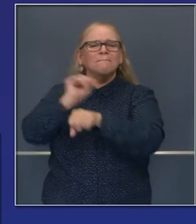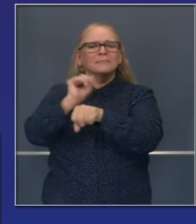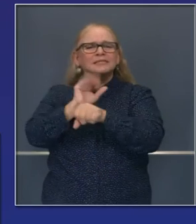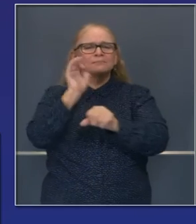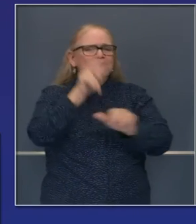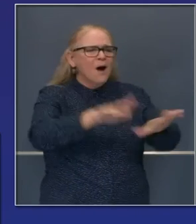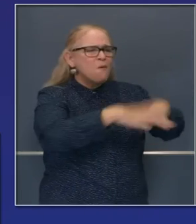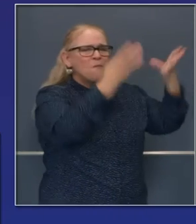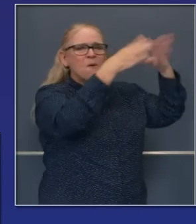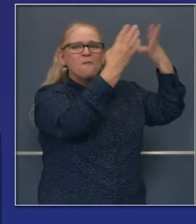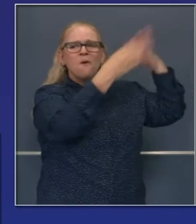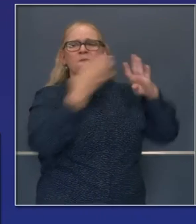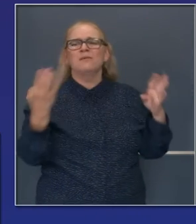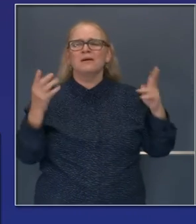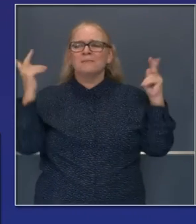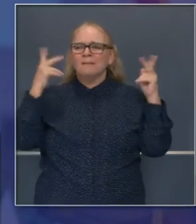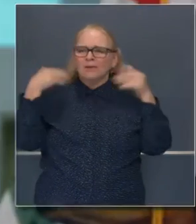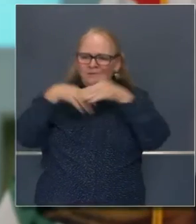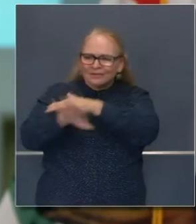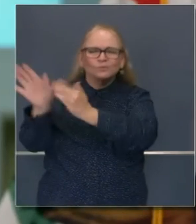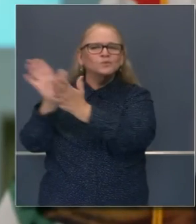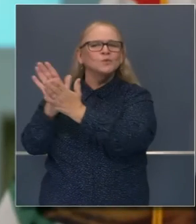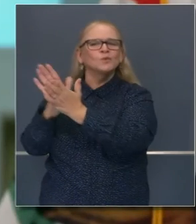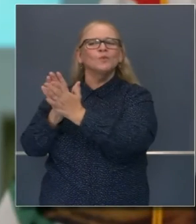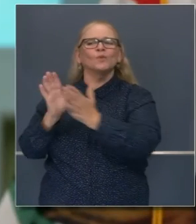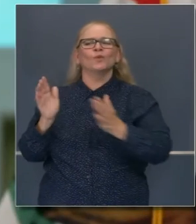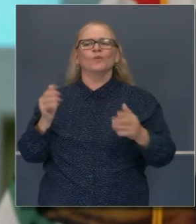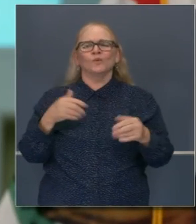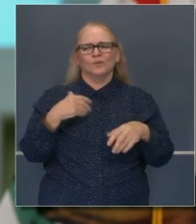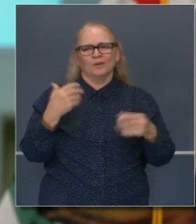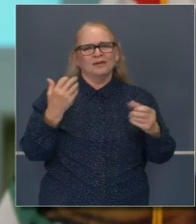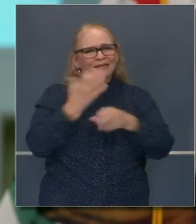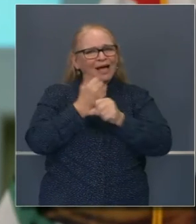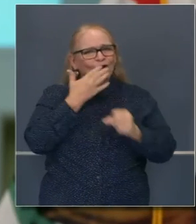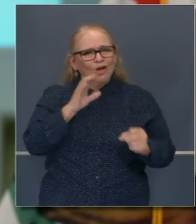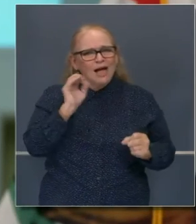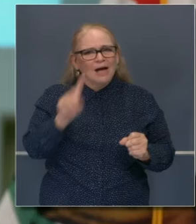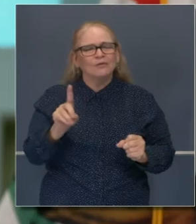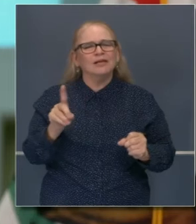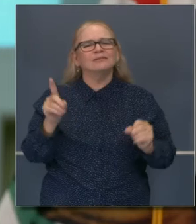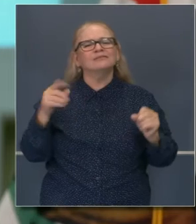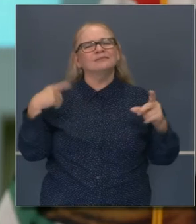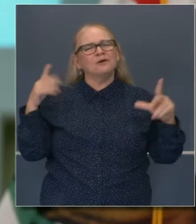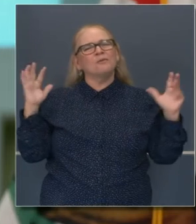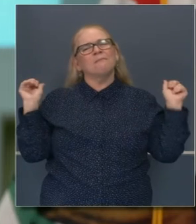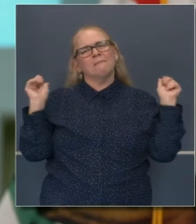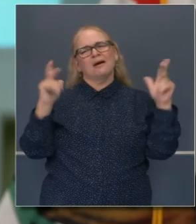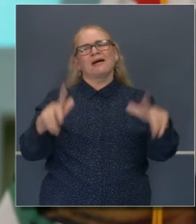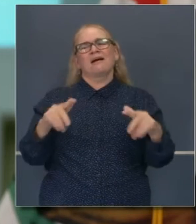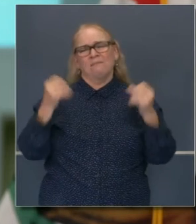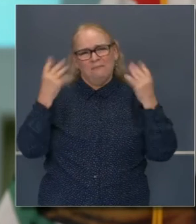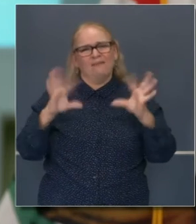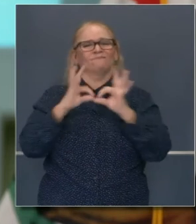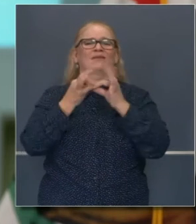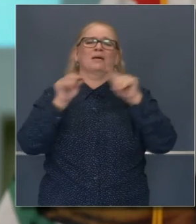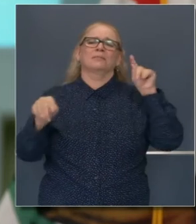pueda recibir la educación en persona que necesitan y que toda familia desea